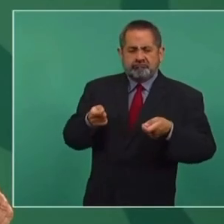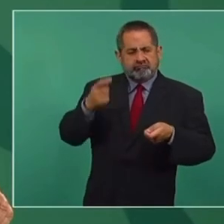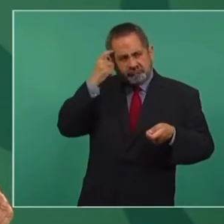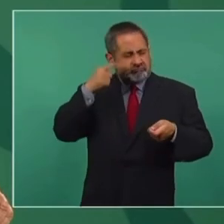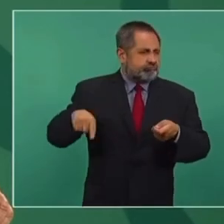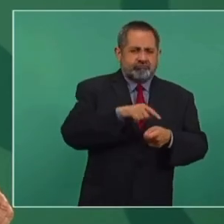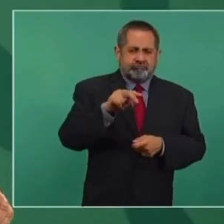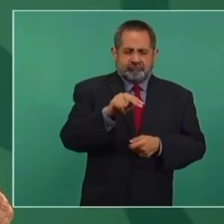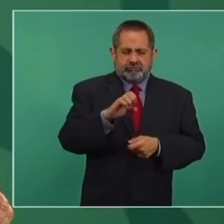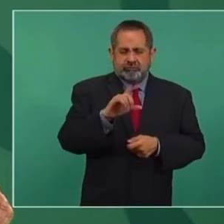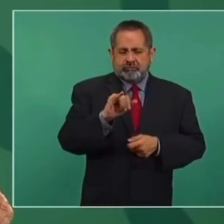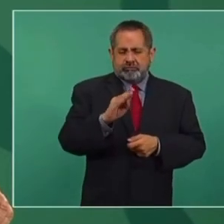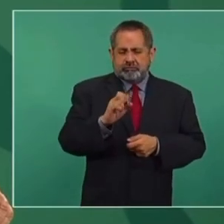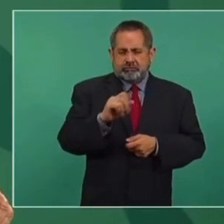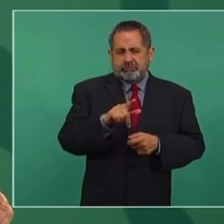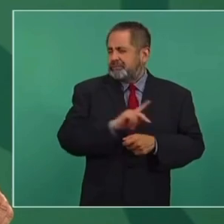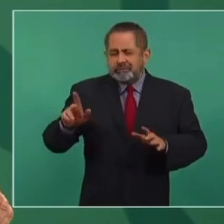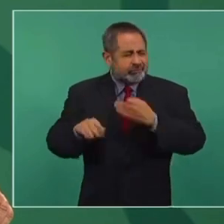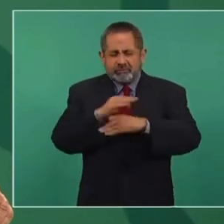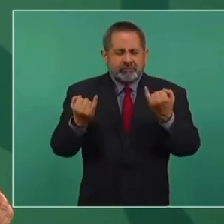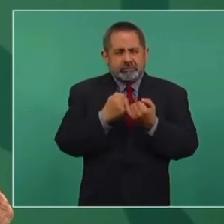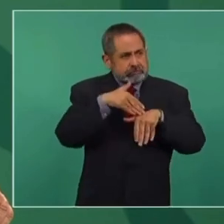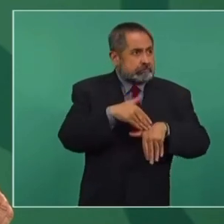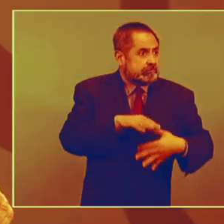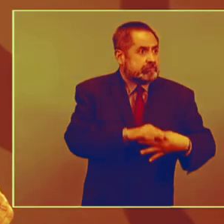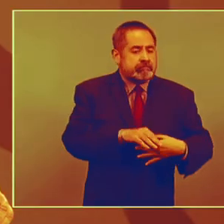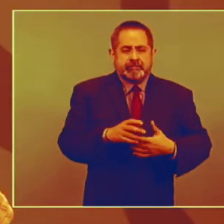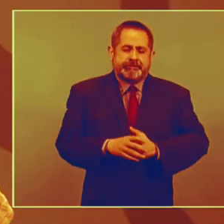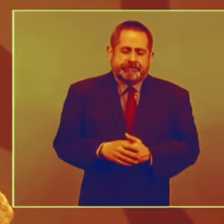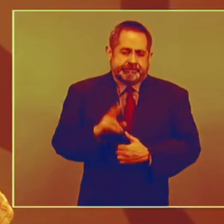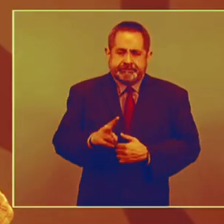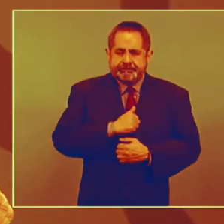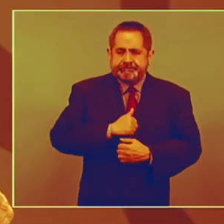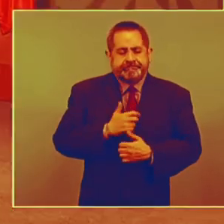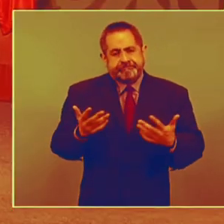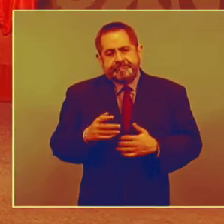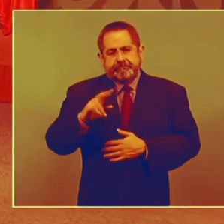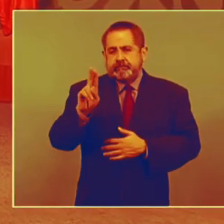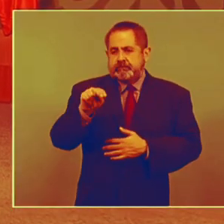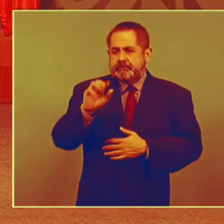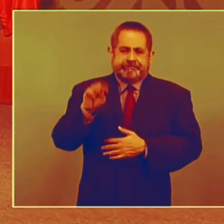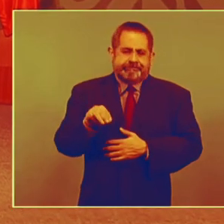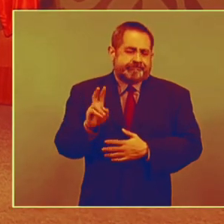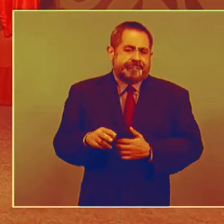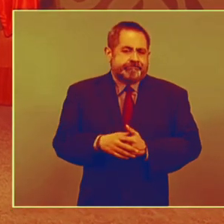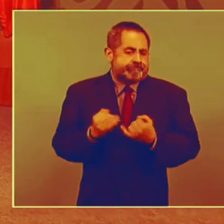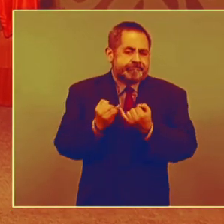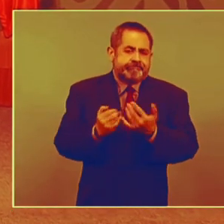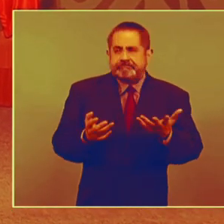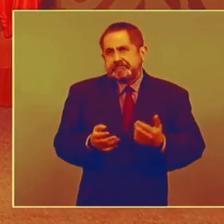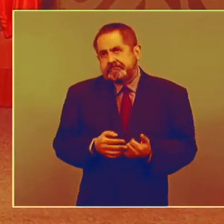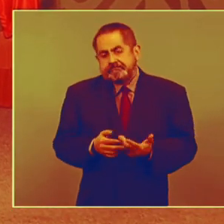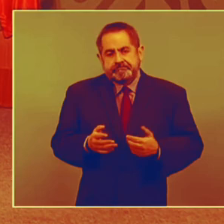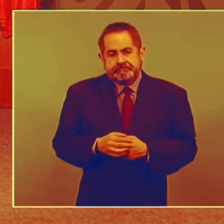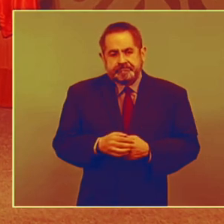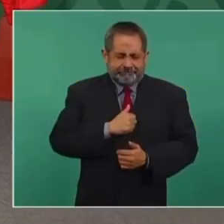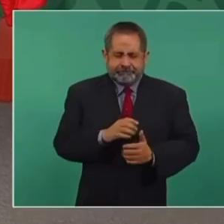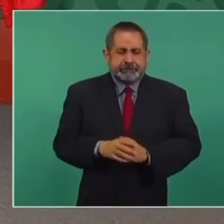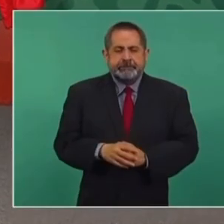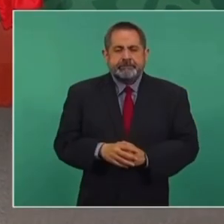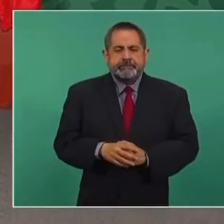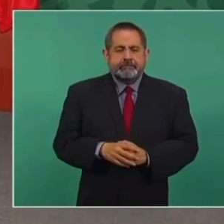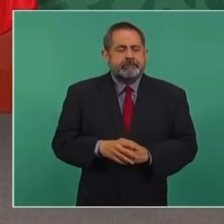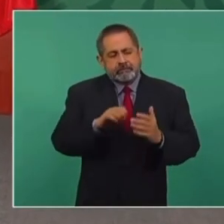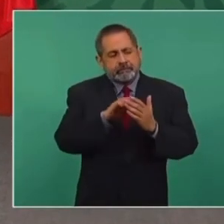neoliberal, todas. Es lamentable que la UNAM se haya derechizado.